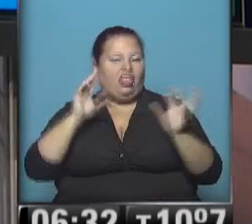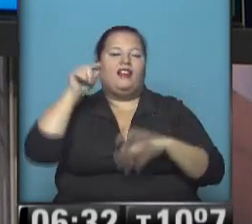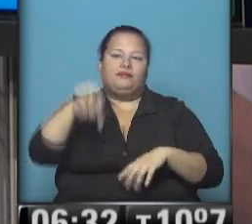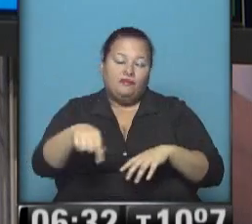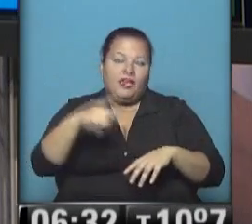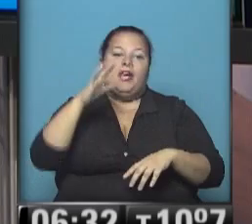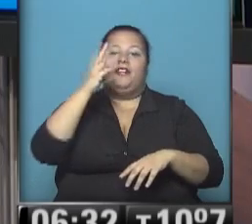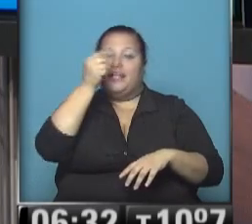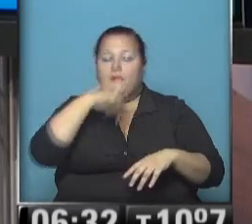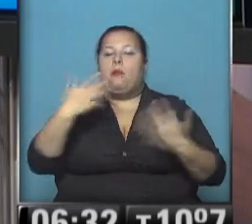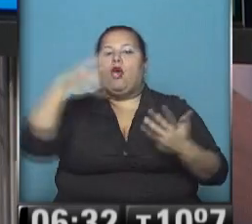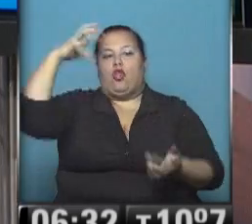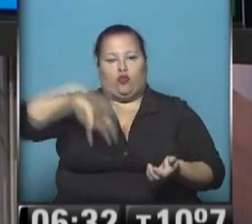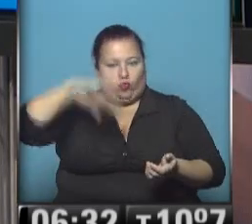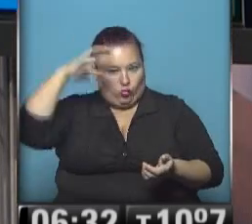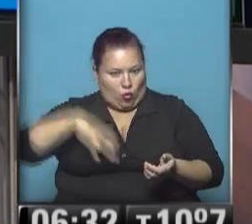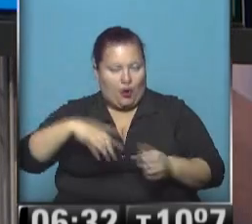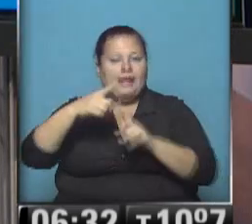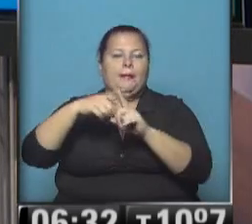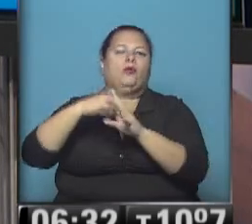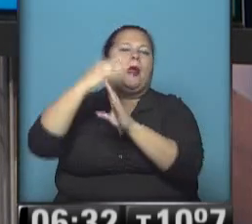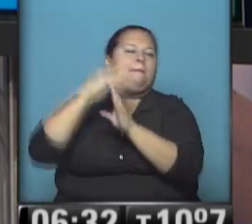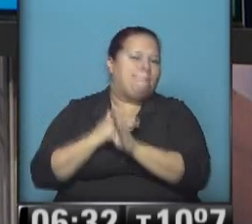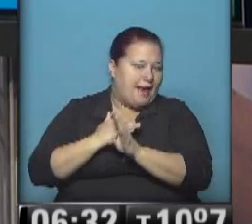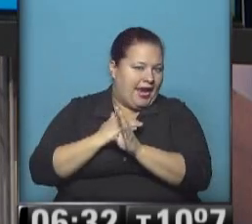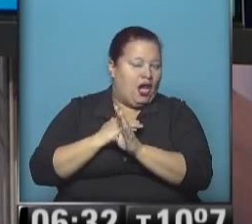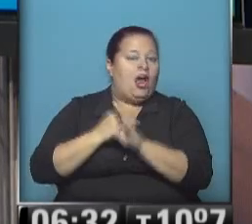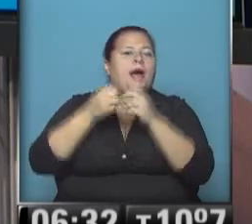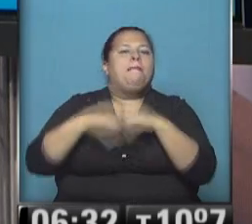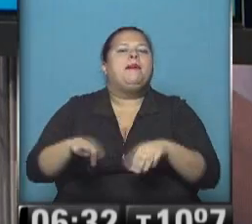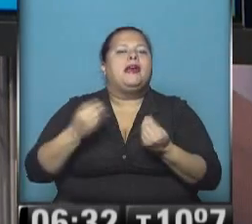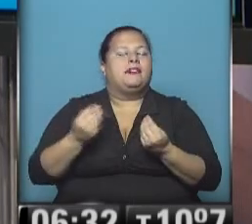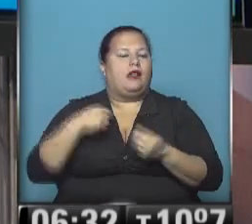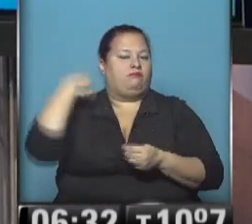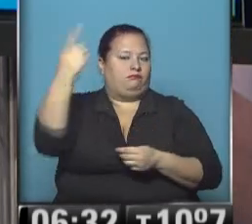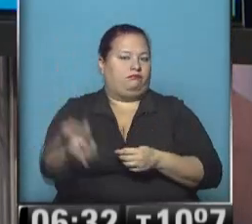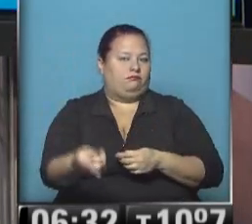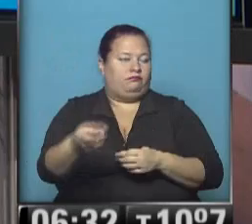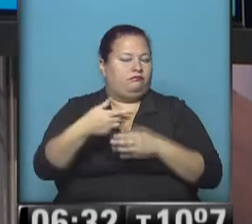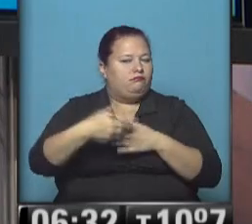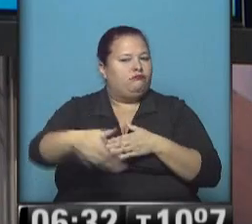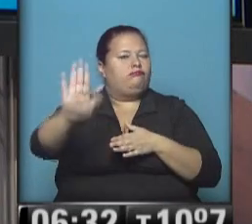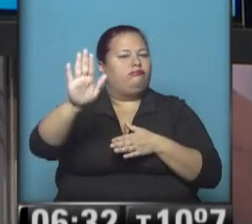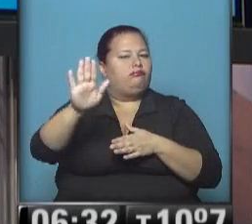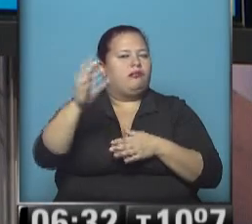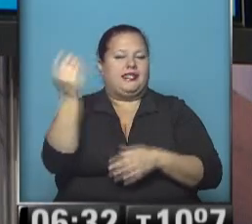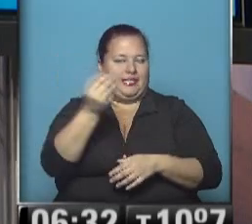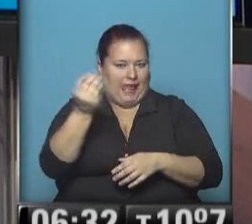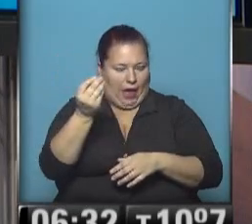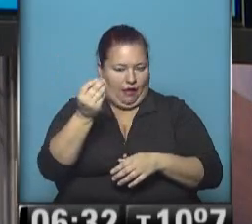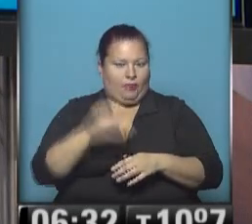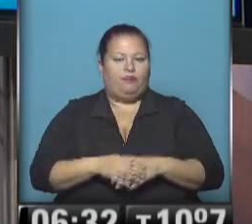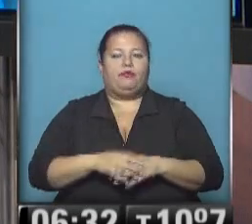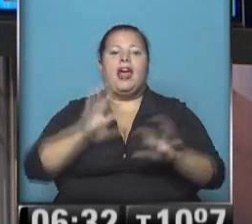tendremos la posibilidad de precipitaciones y el descenso de temperatura recién lo tendremos que esperar a partir del día sábado